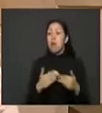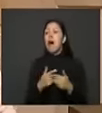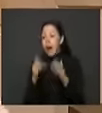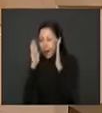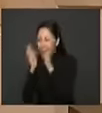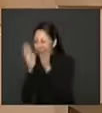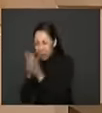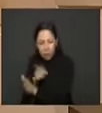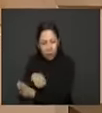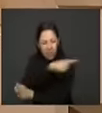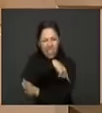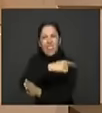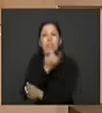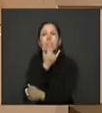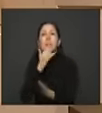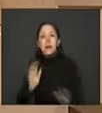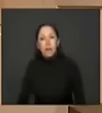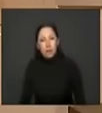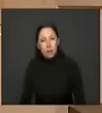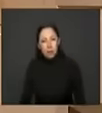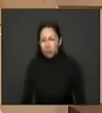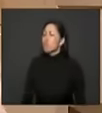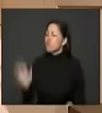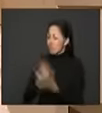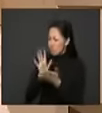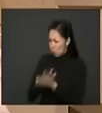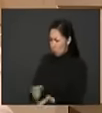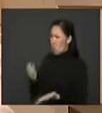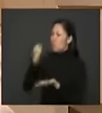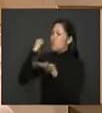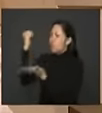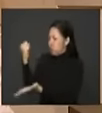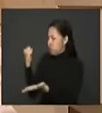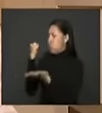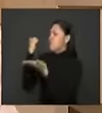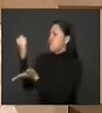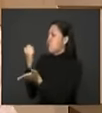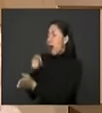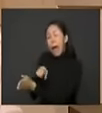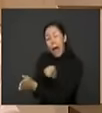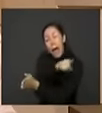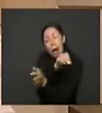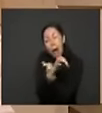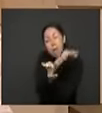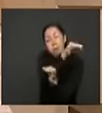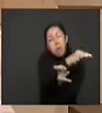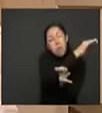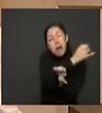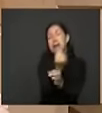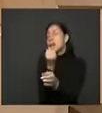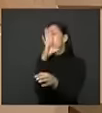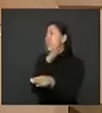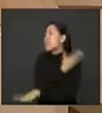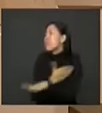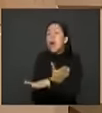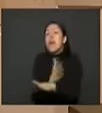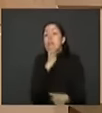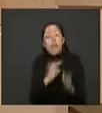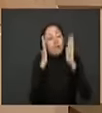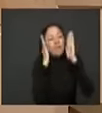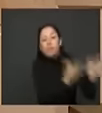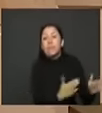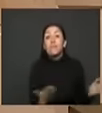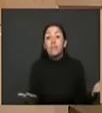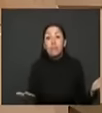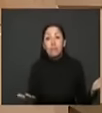del territorio. Está acostumbrado a invertir y a operar sin llegarle casi nunca a esos 15 millones de colombianos. Si el Estado